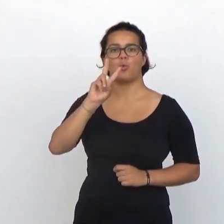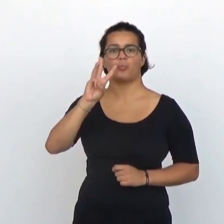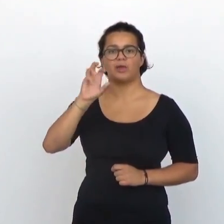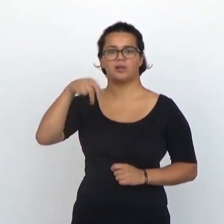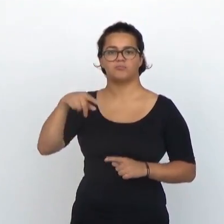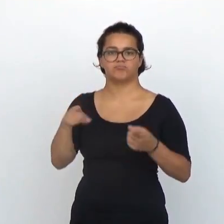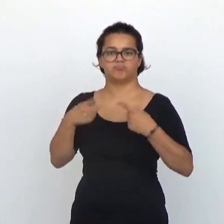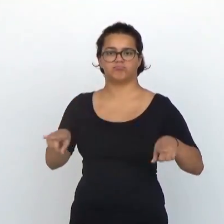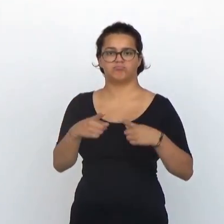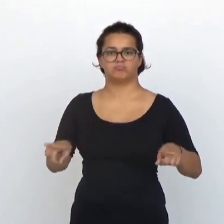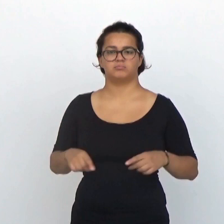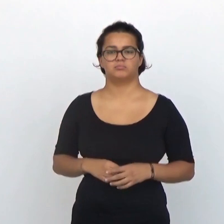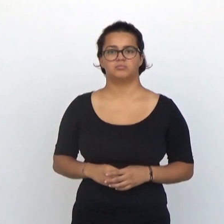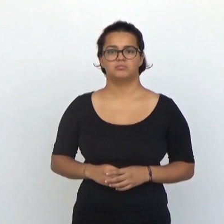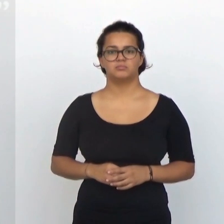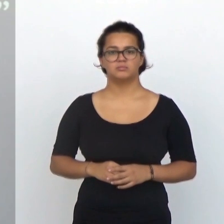sonata de Beethoven.